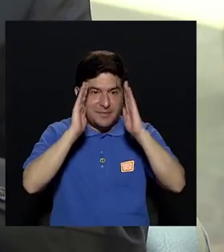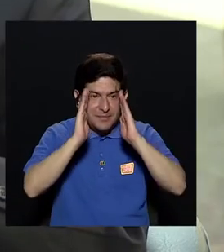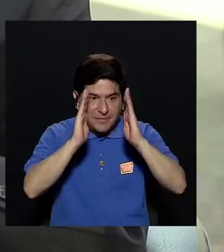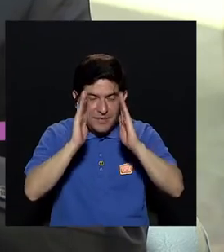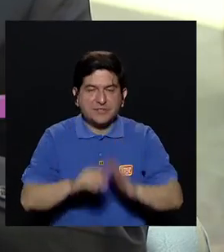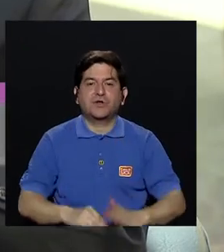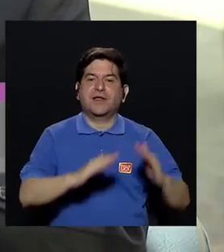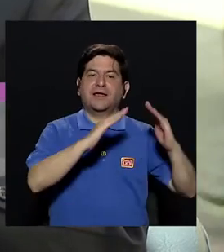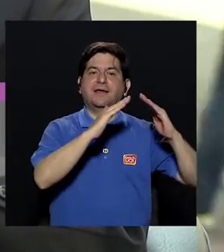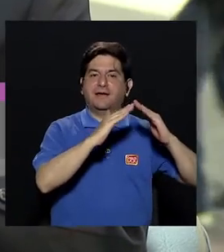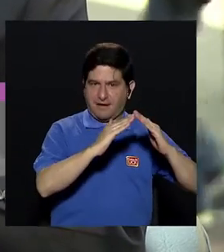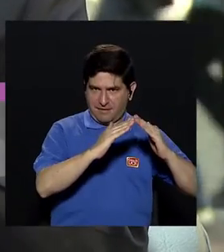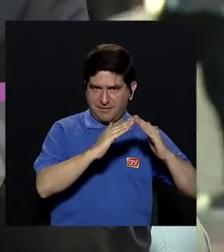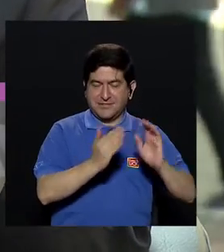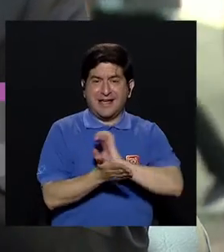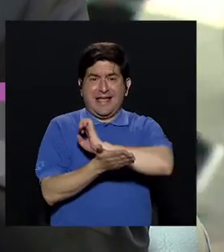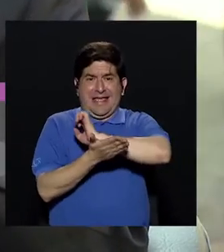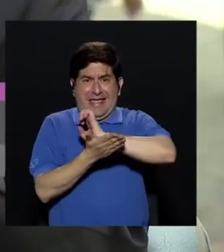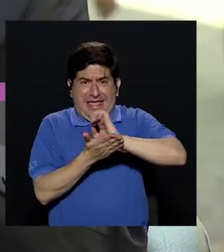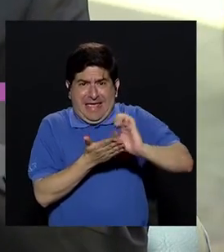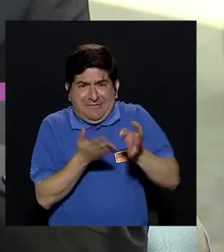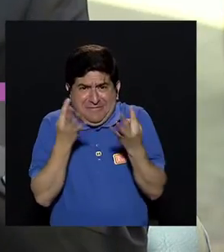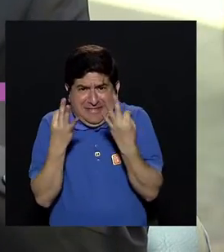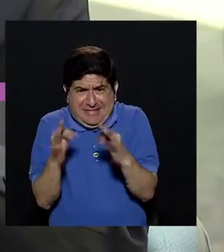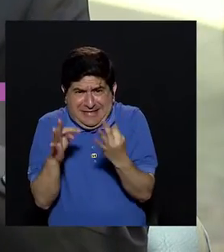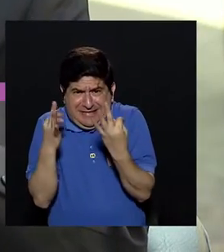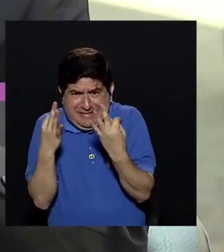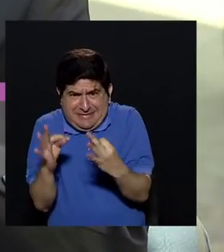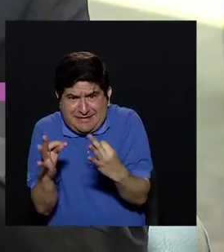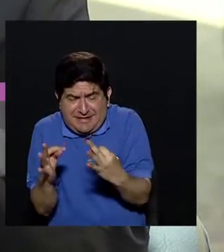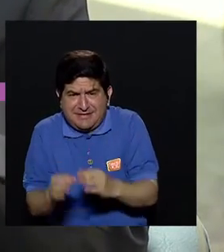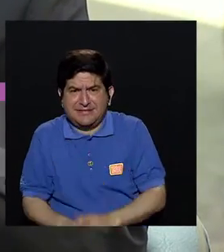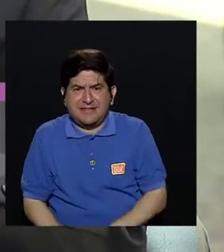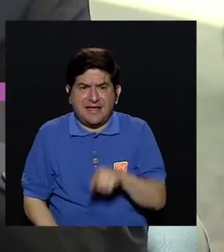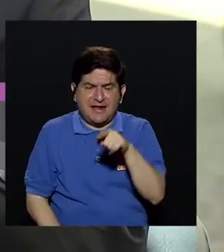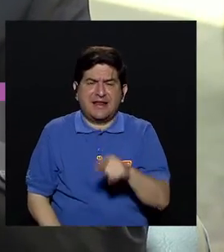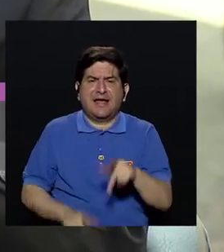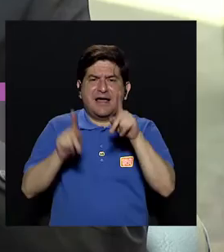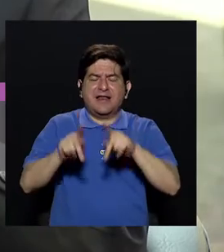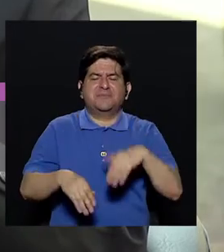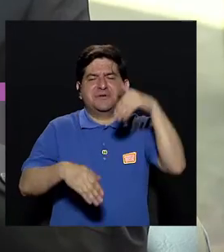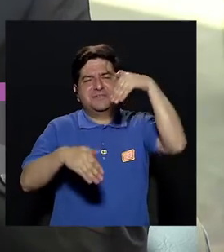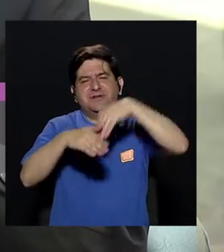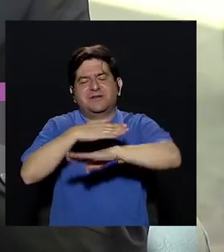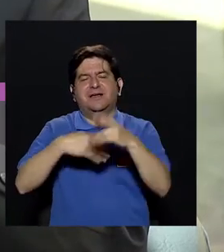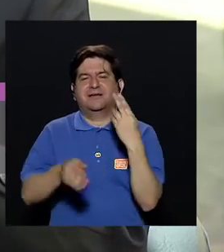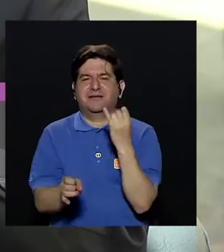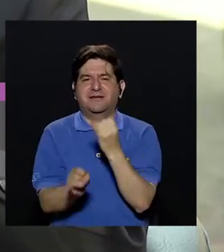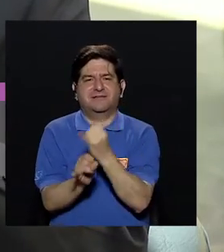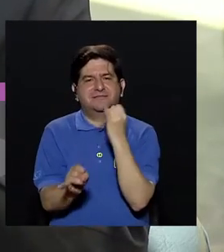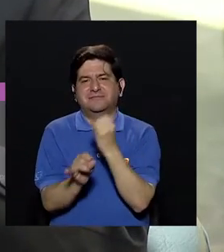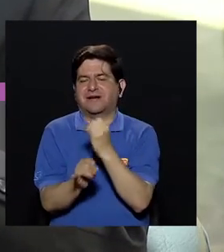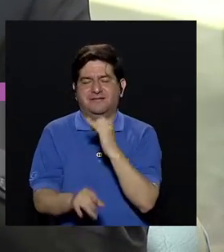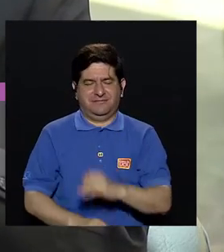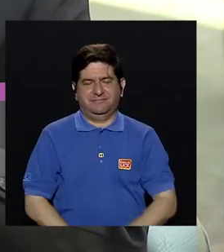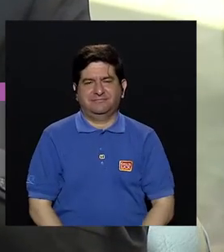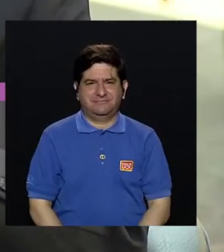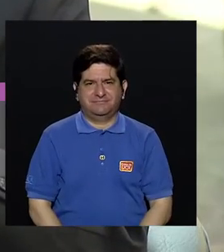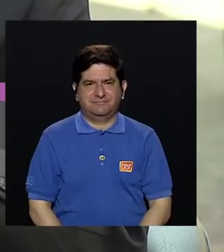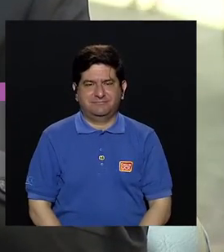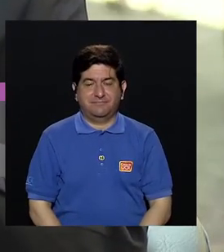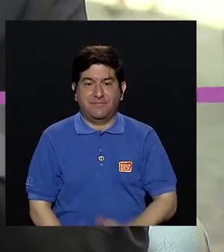persona en su casa y evitar hasta donde sea posible la institucionalización. Y